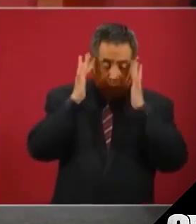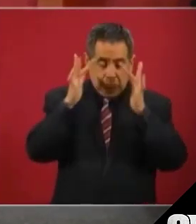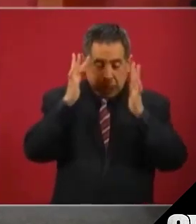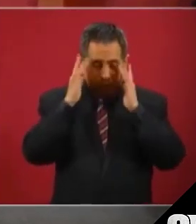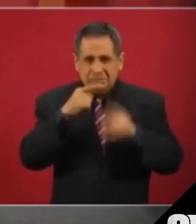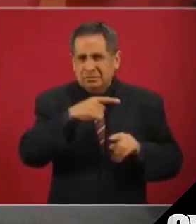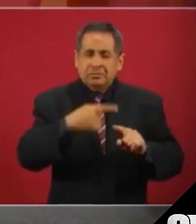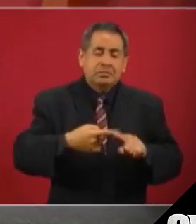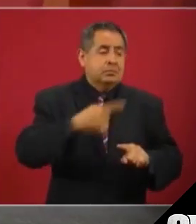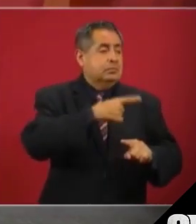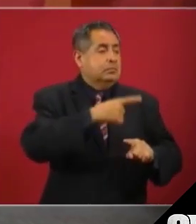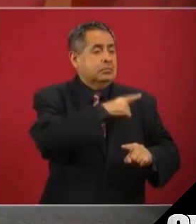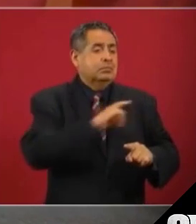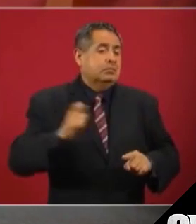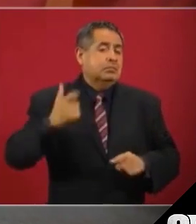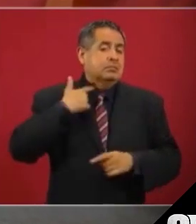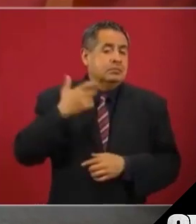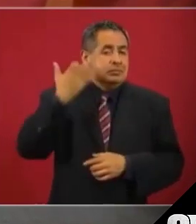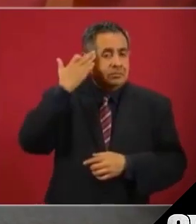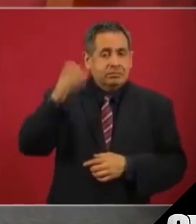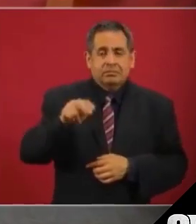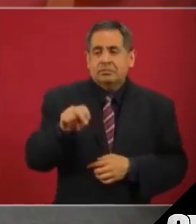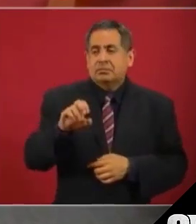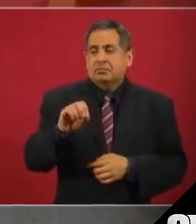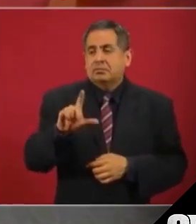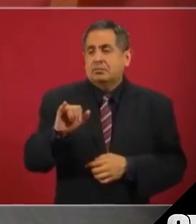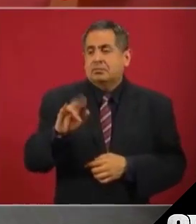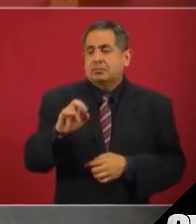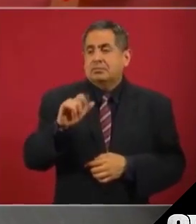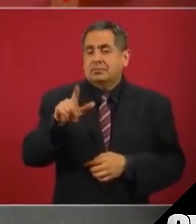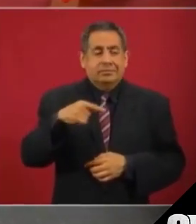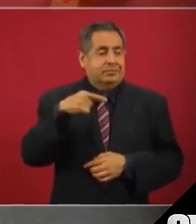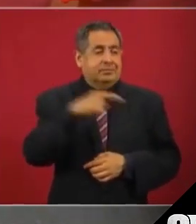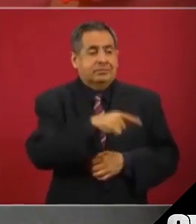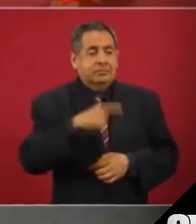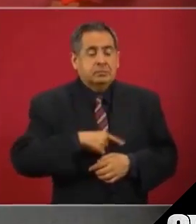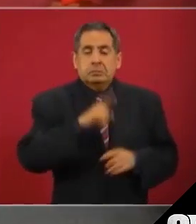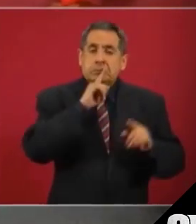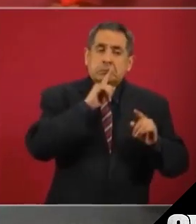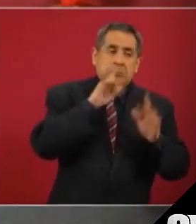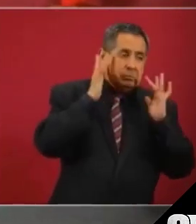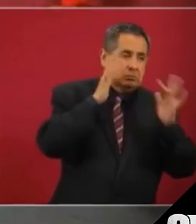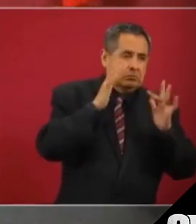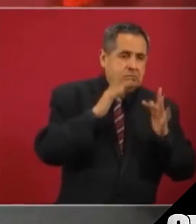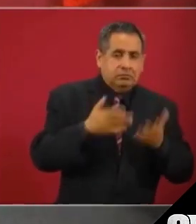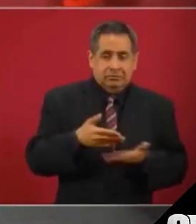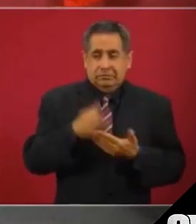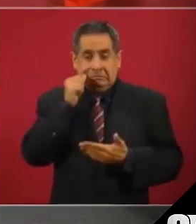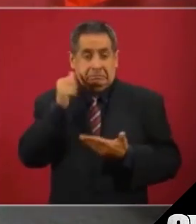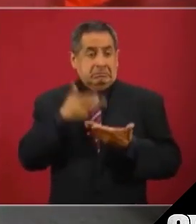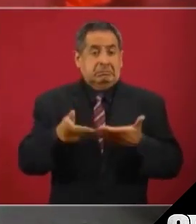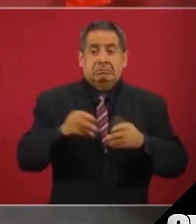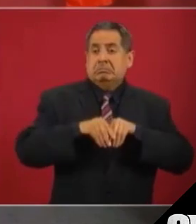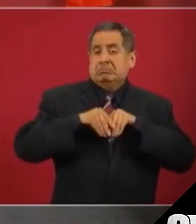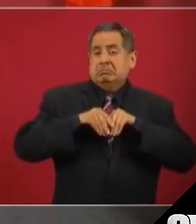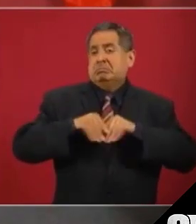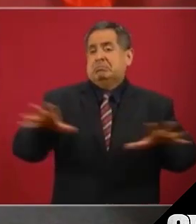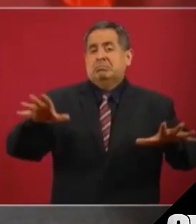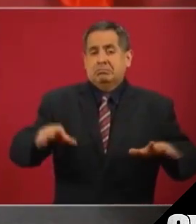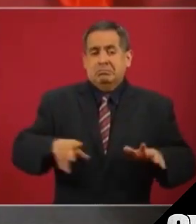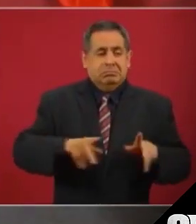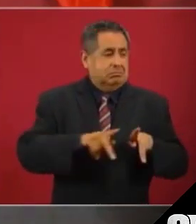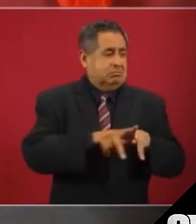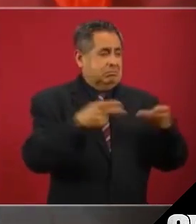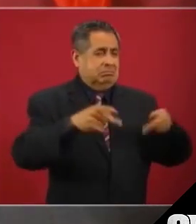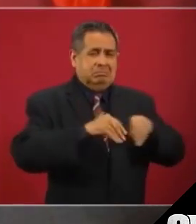las atrocidades del periodo neoliberal y sale el desplegado en todos los